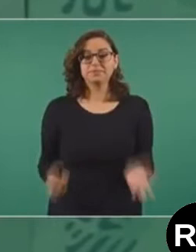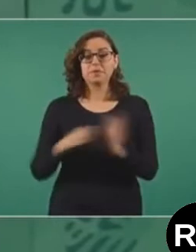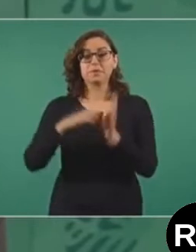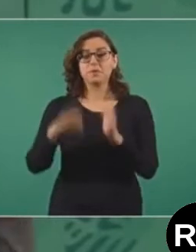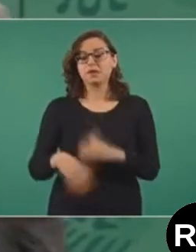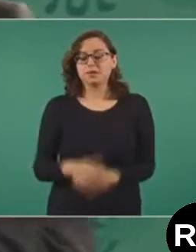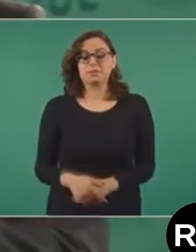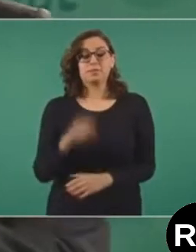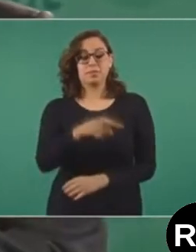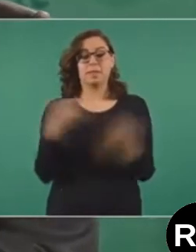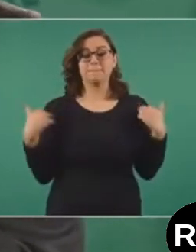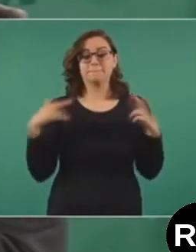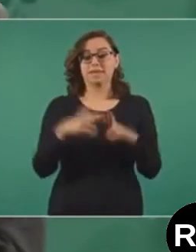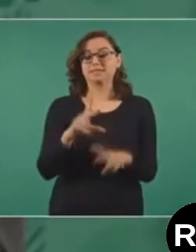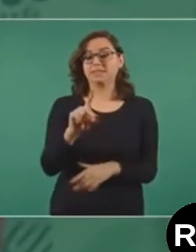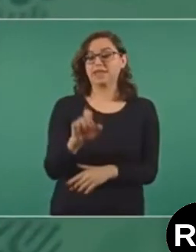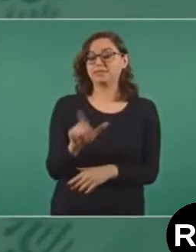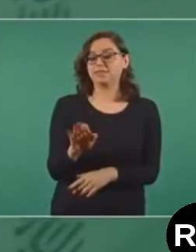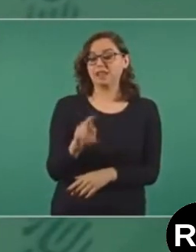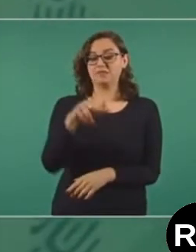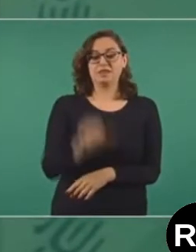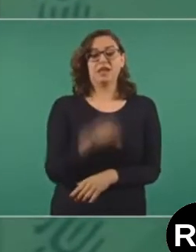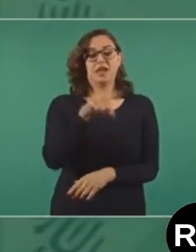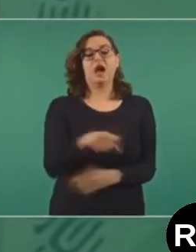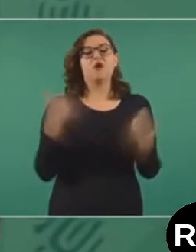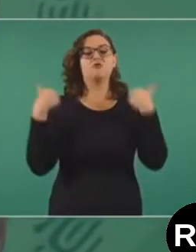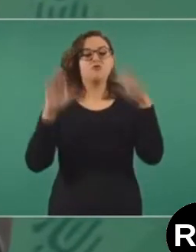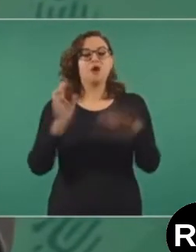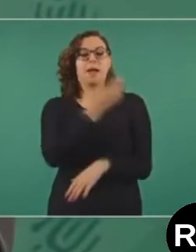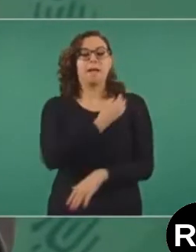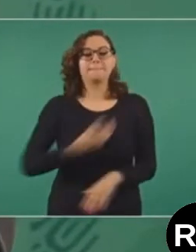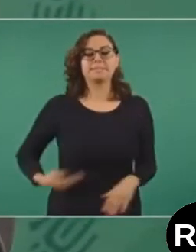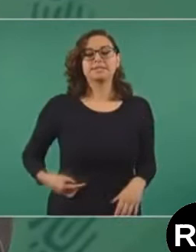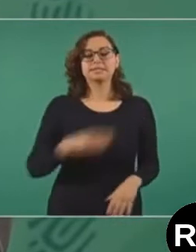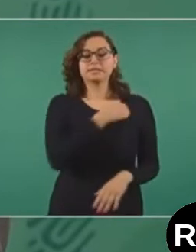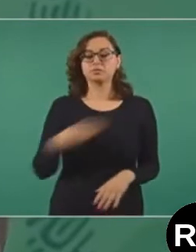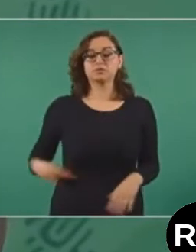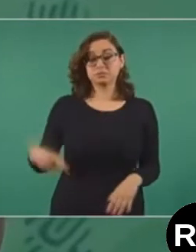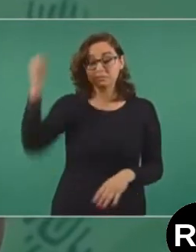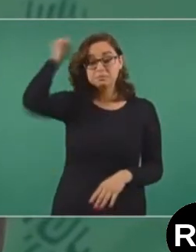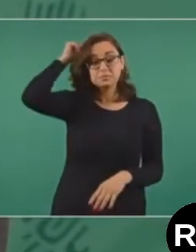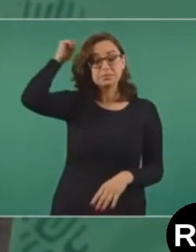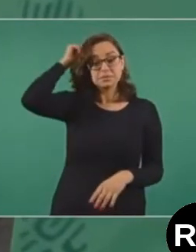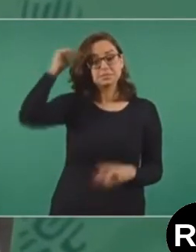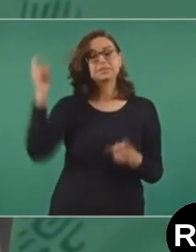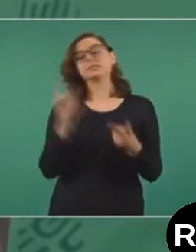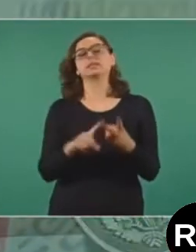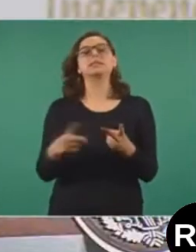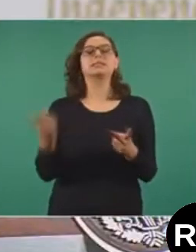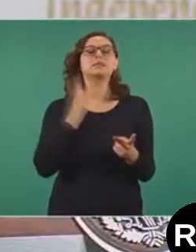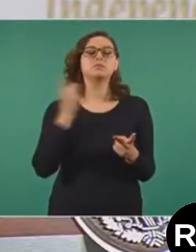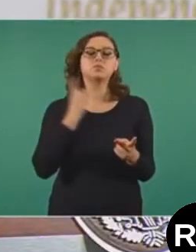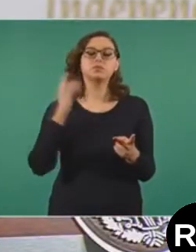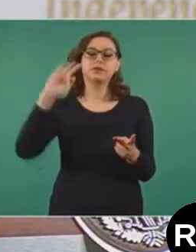Delfina fue presidenta municipal de Texcoco, que fue diputada federal.